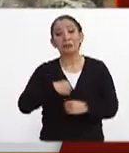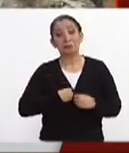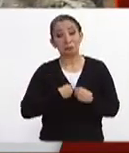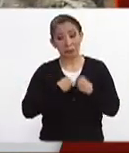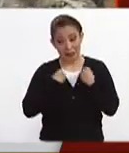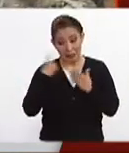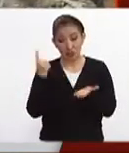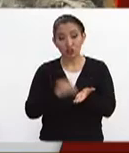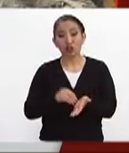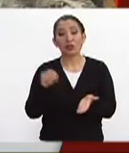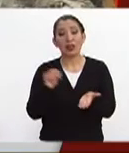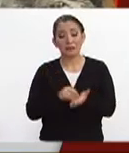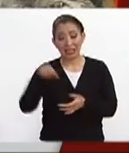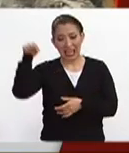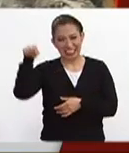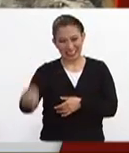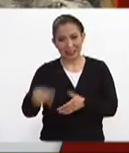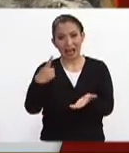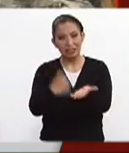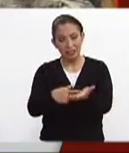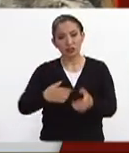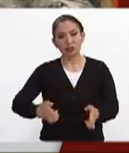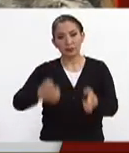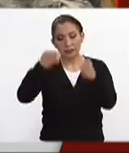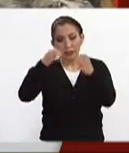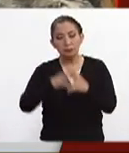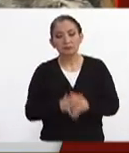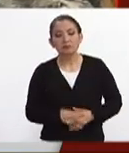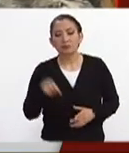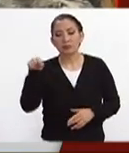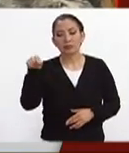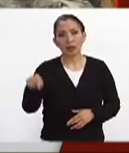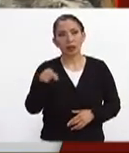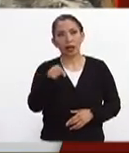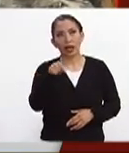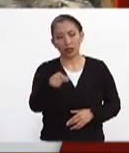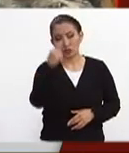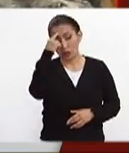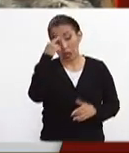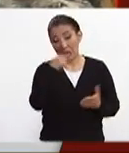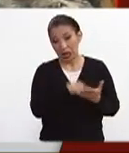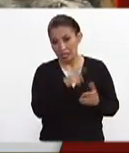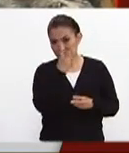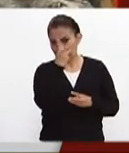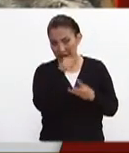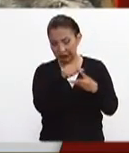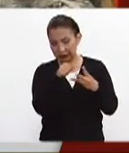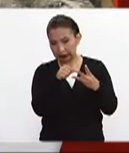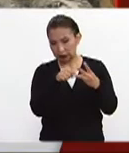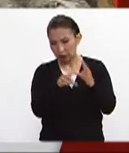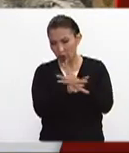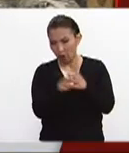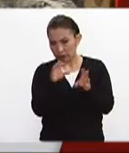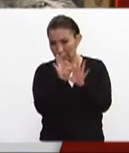vida en este lugar ellos tienen ellos consideran tres puntos